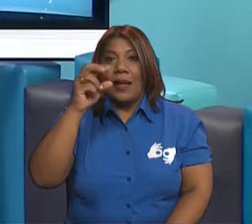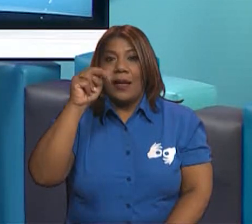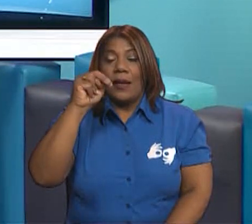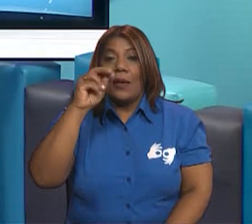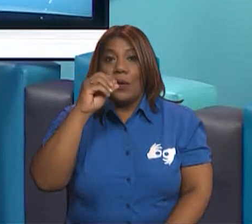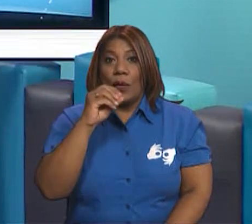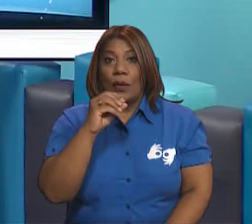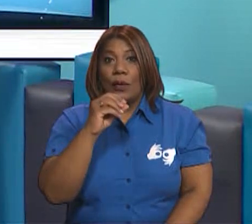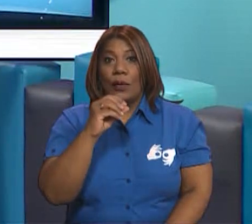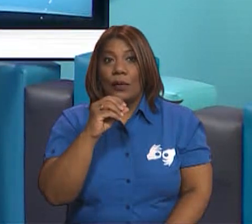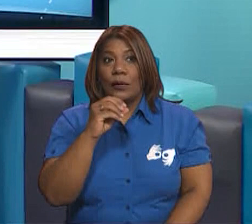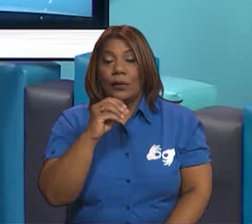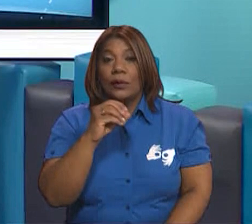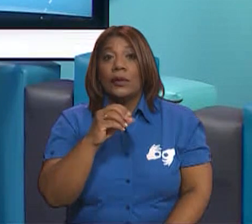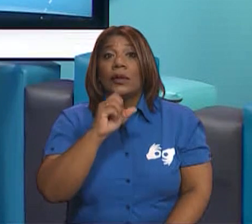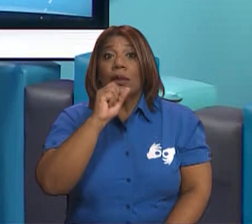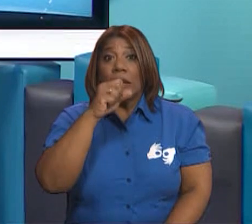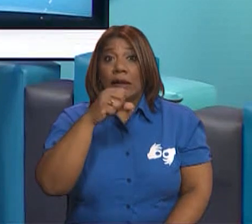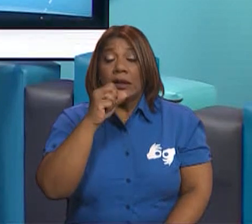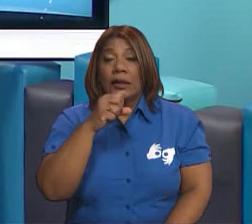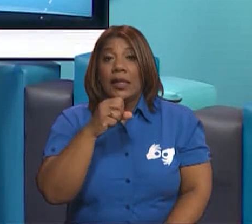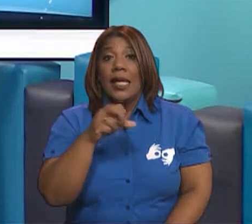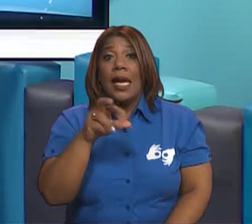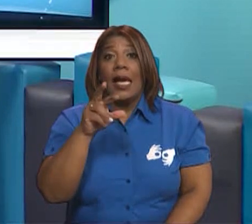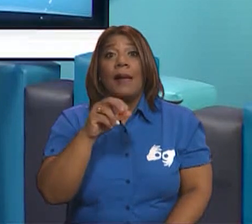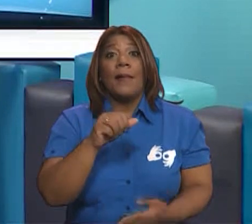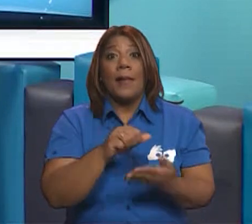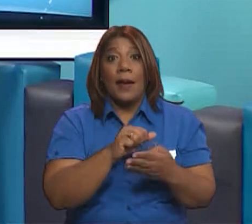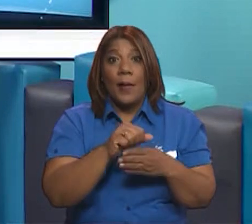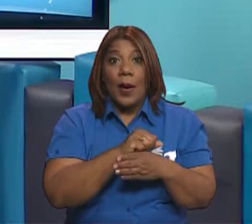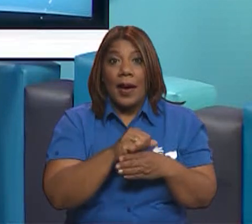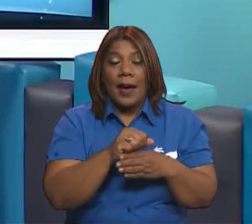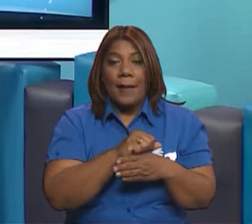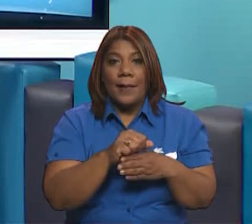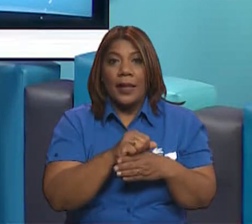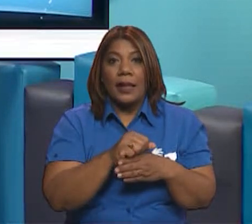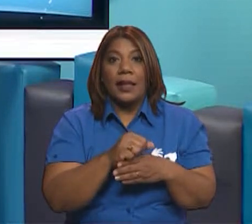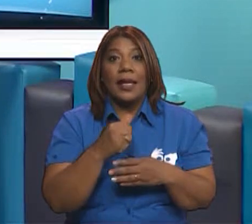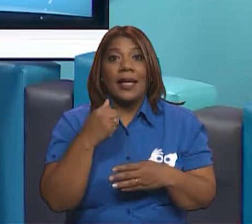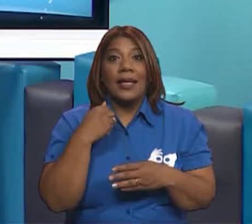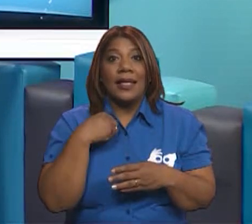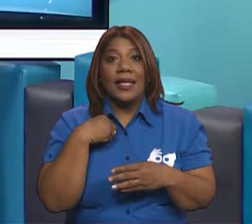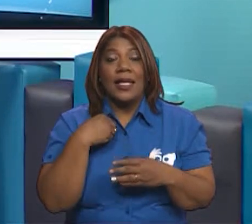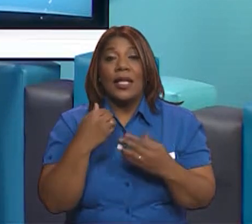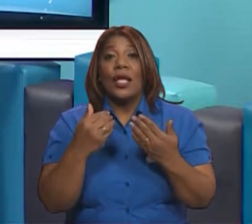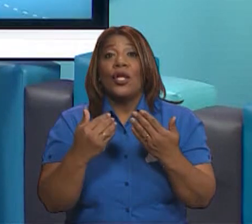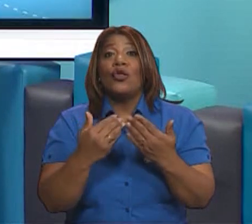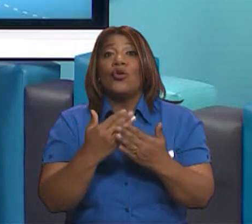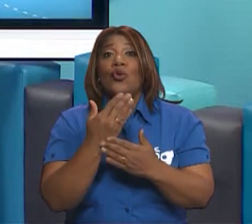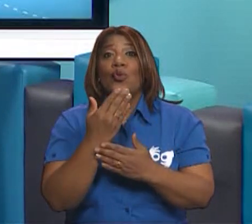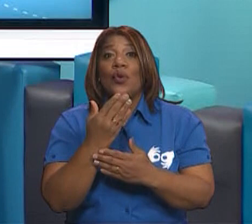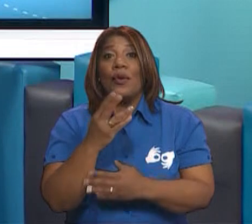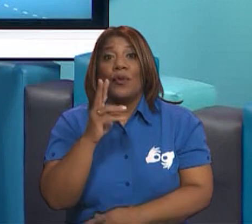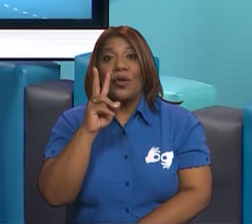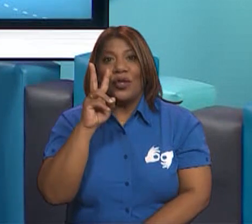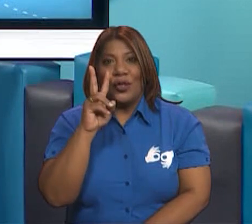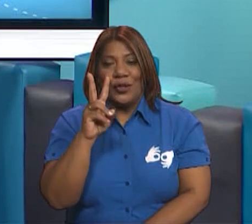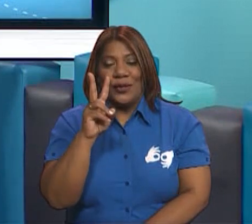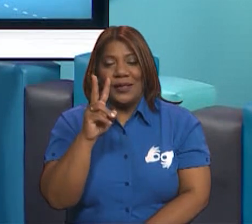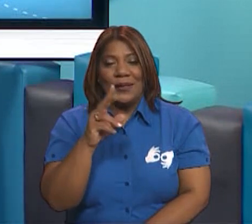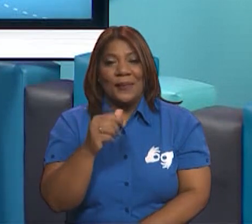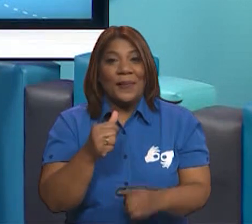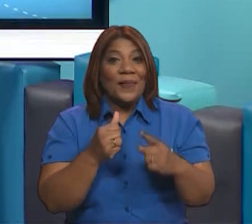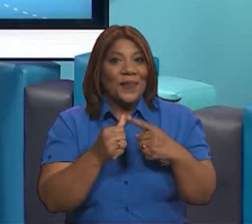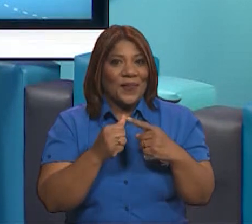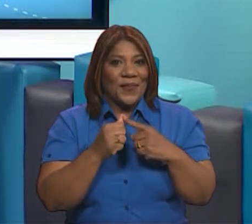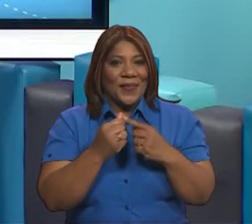mismas figuras geométricas, pero con características especiales que vamos a identificar. Antes vamos a